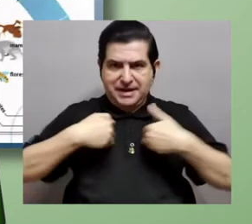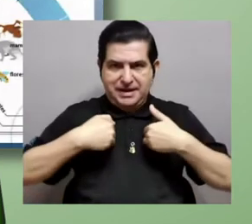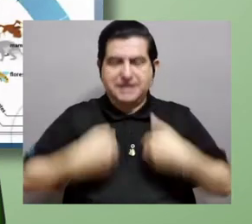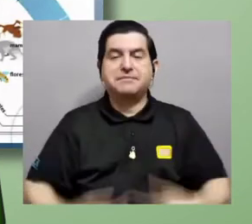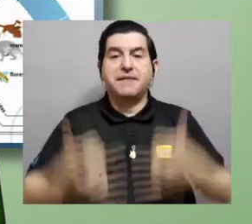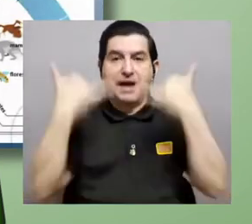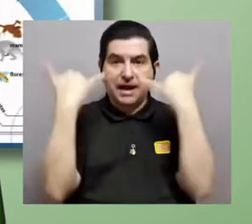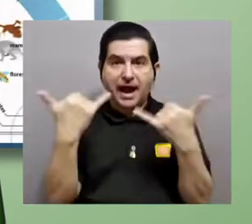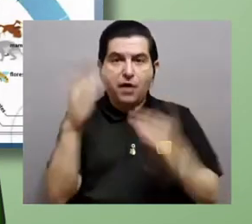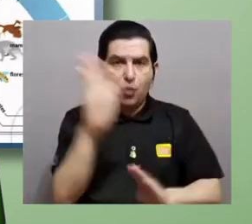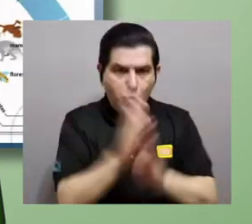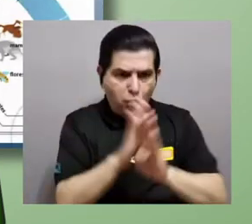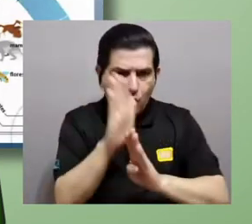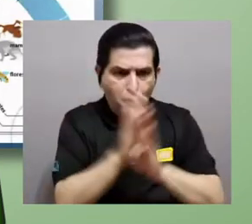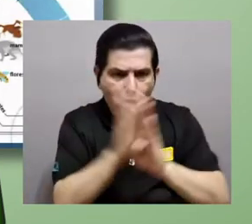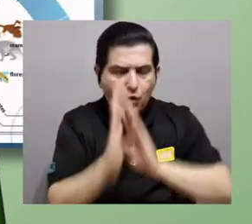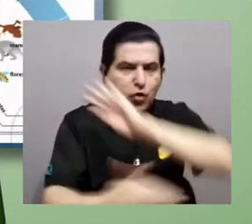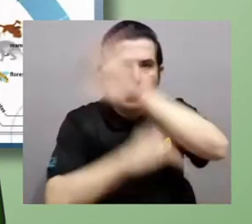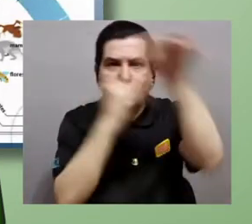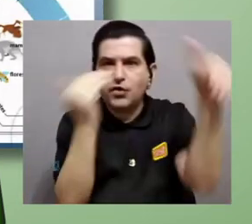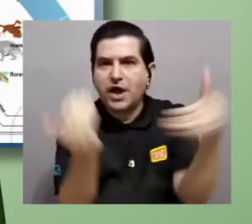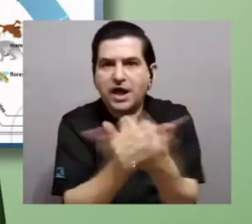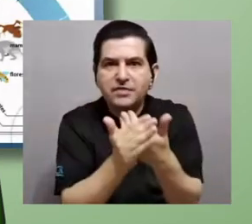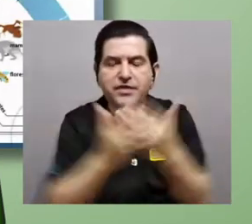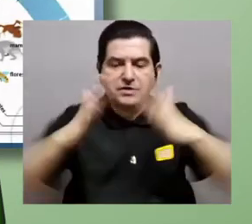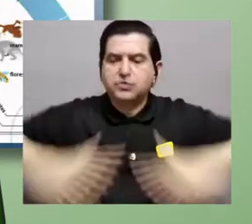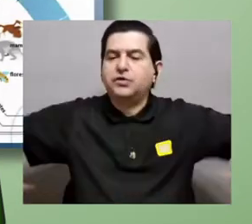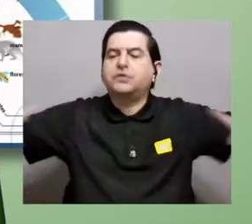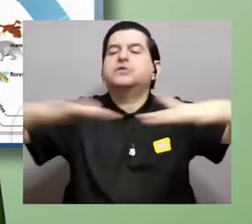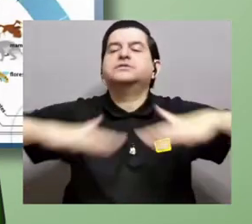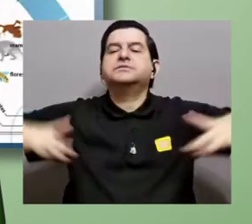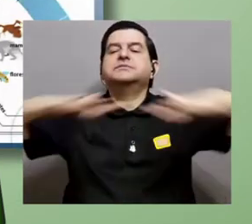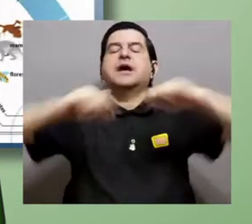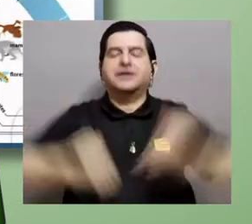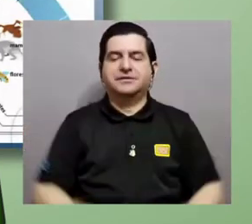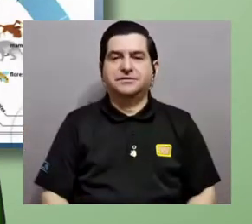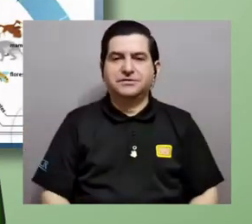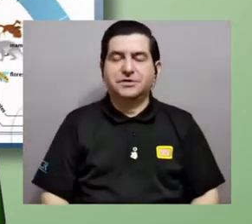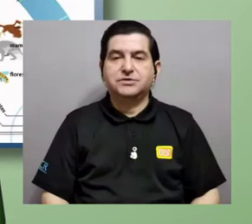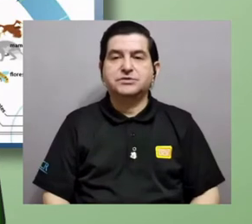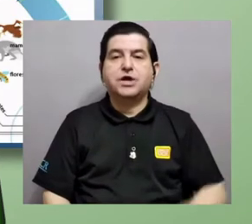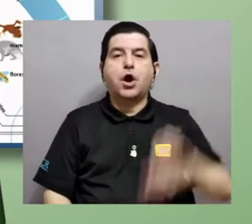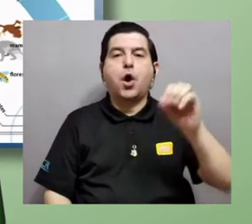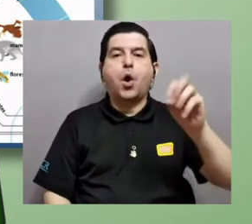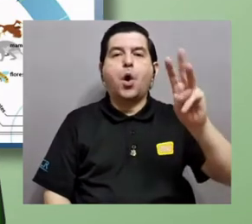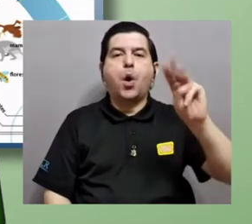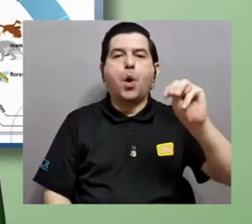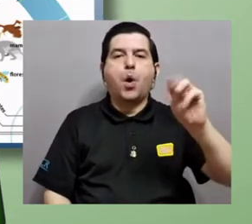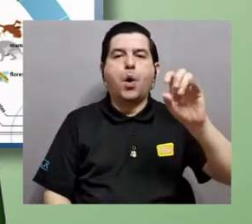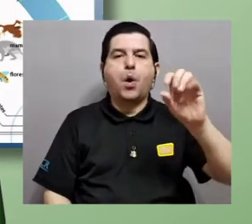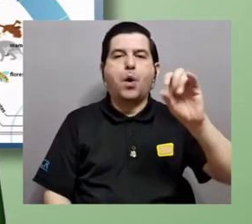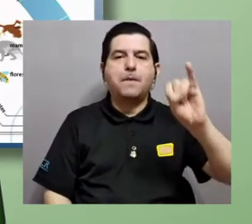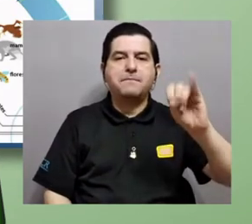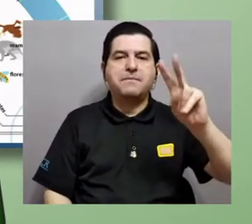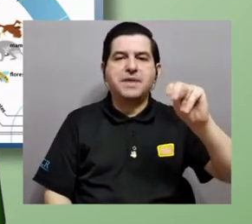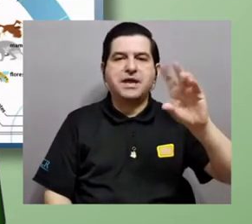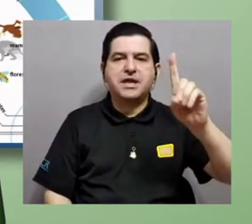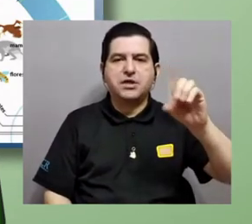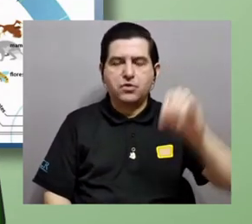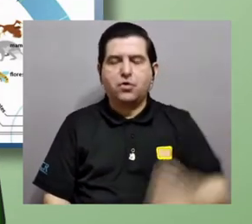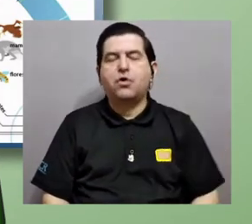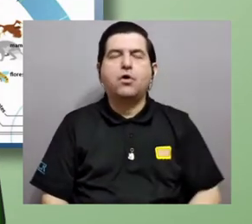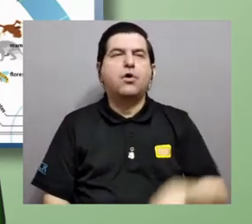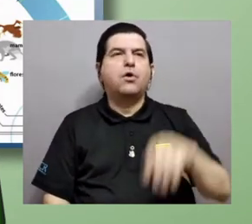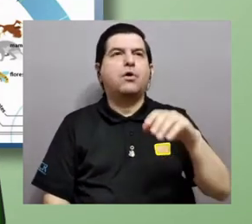la ocupación y el desarrollo en todos los dichos disponibles y los homínidos que hacen su aparición hace cerca de